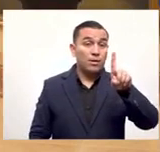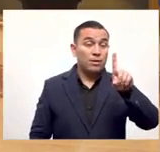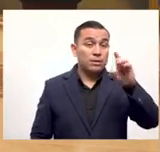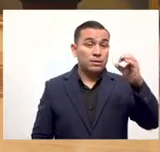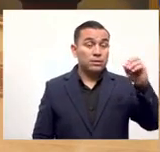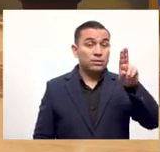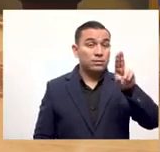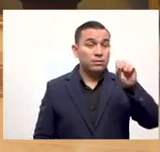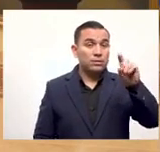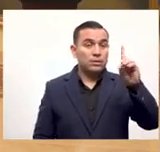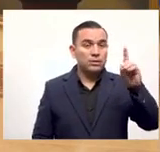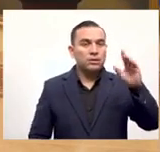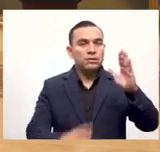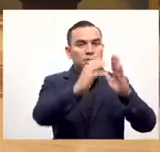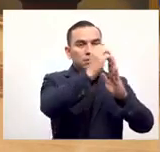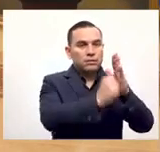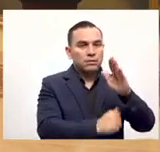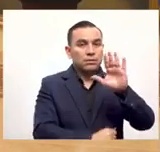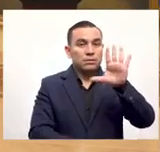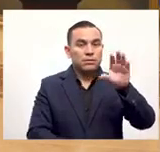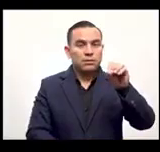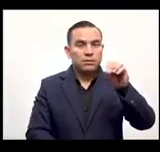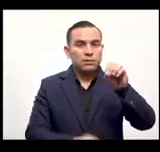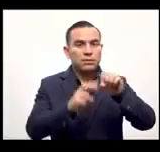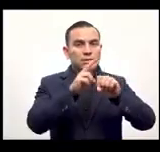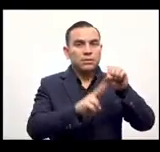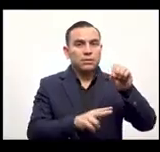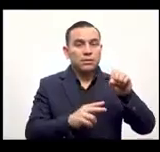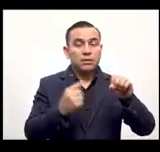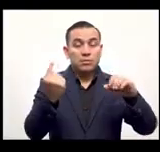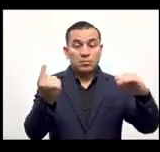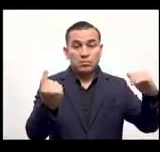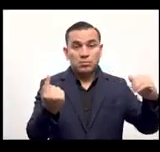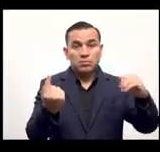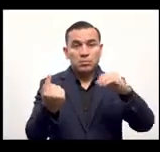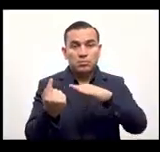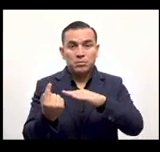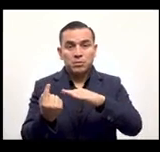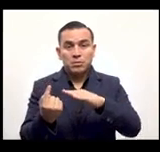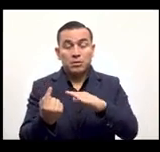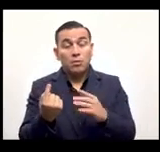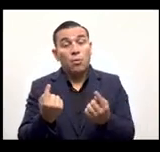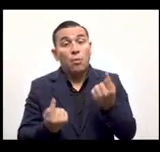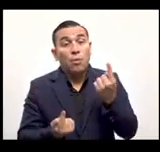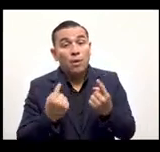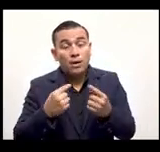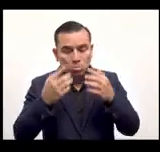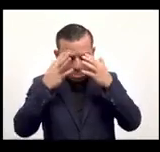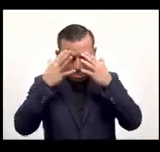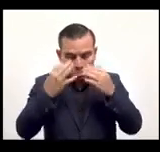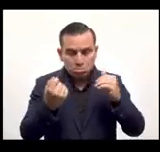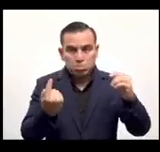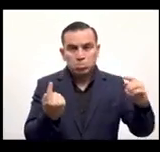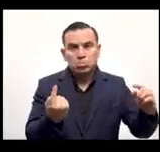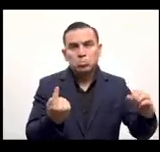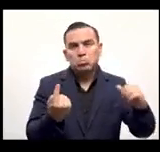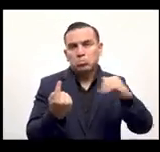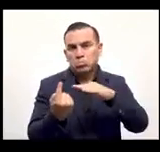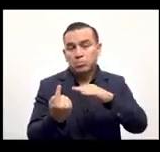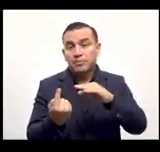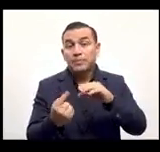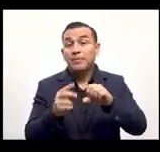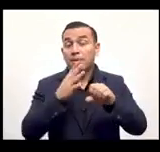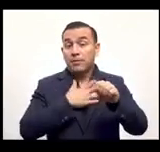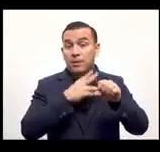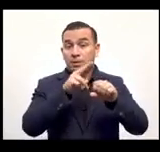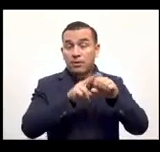50 dólares de su cuenta en dólares ahí le dice cómo quiere enviarlo lo quiere enviar de sus dólares o lo quiere enviar de sus bitcoins él